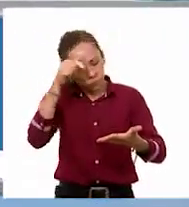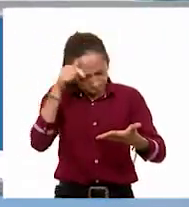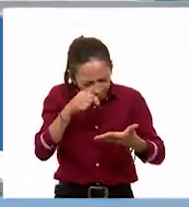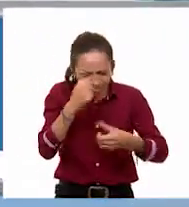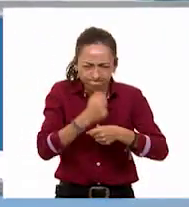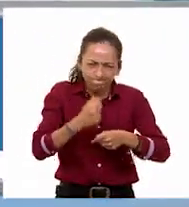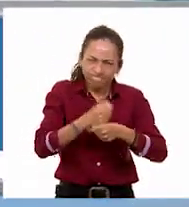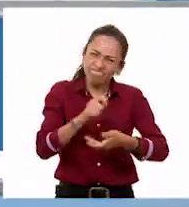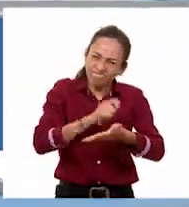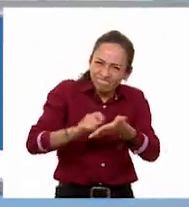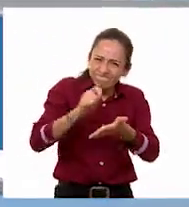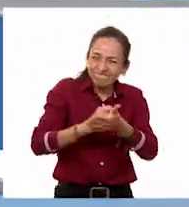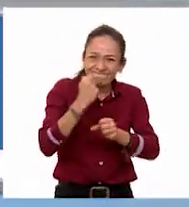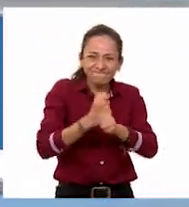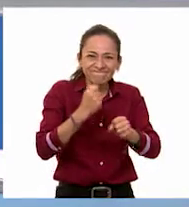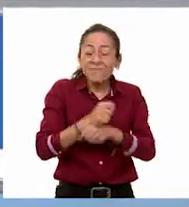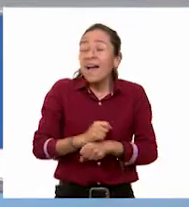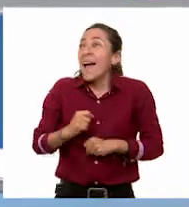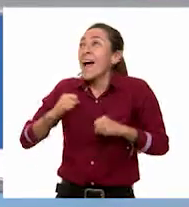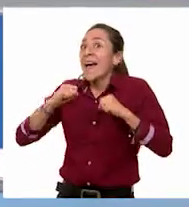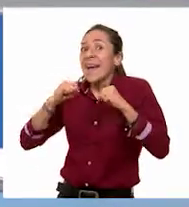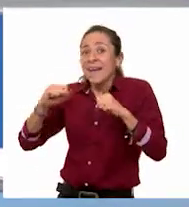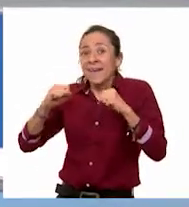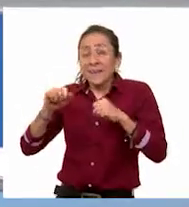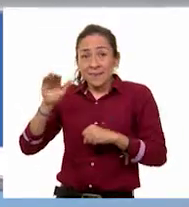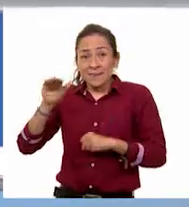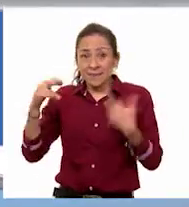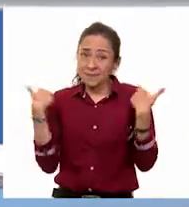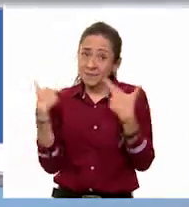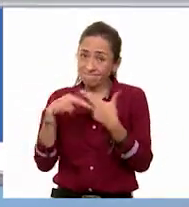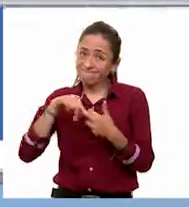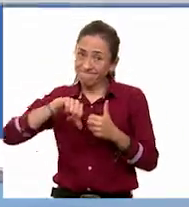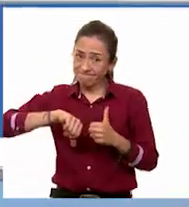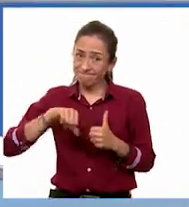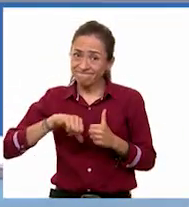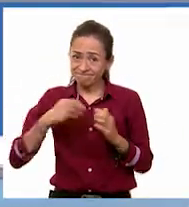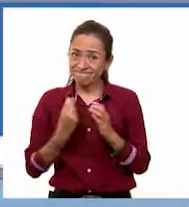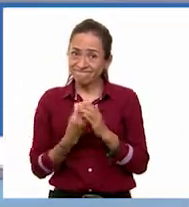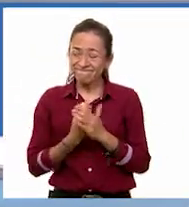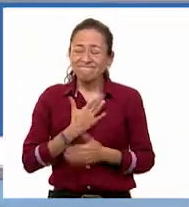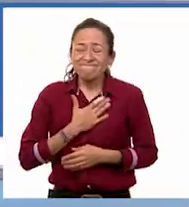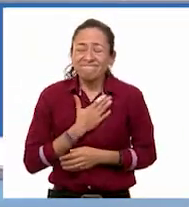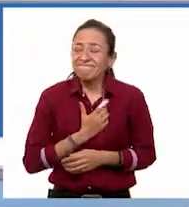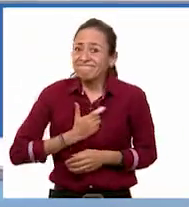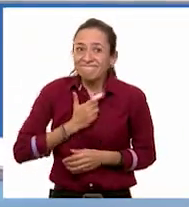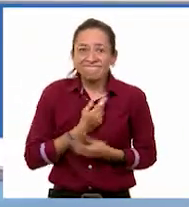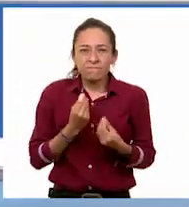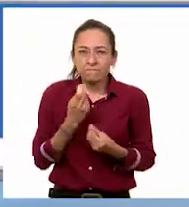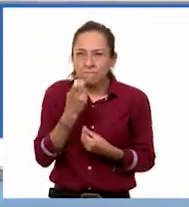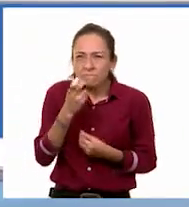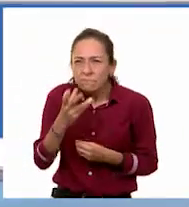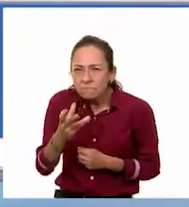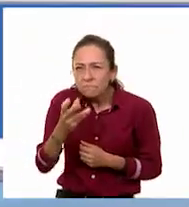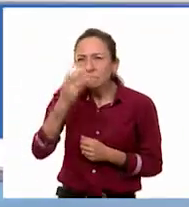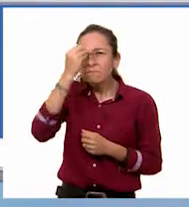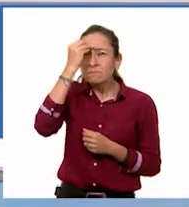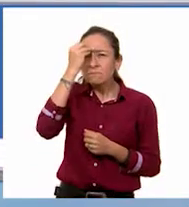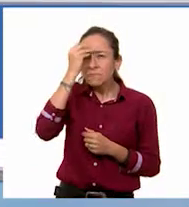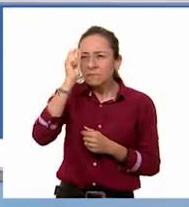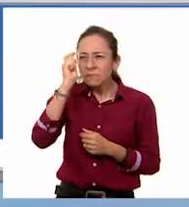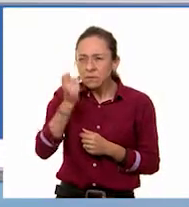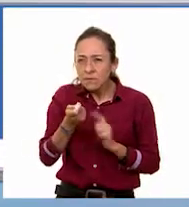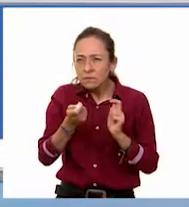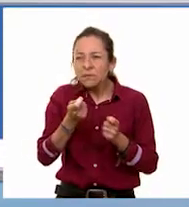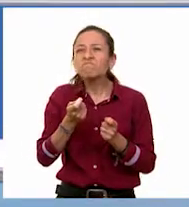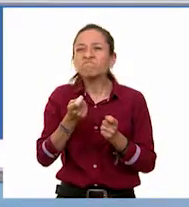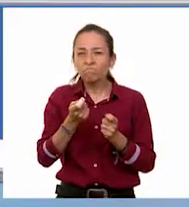me gustó muchísimo la clase, profe. Este conocimiento me va a ayudar muchísimo cuando salga con mi familia